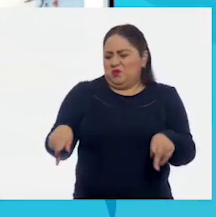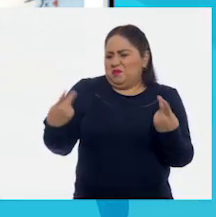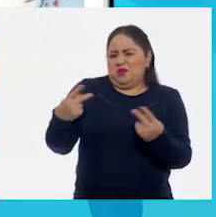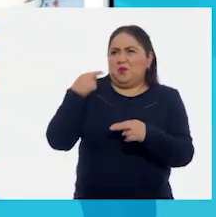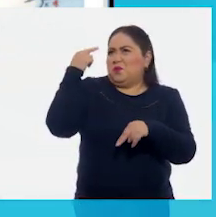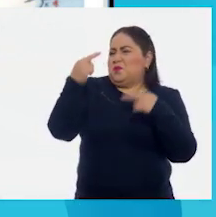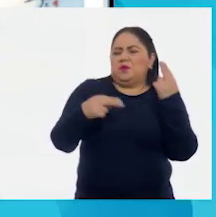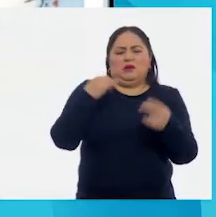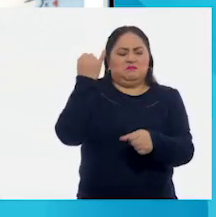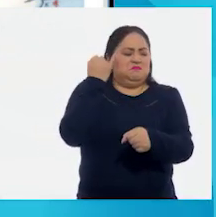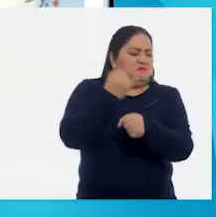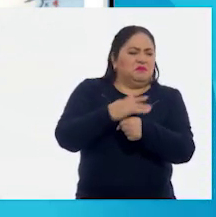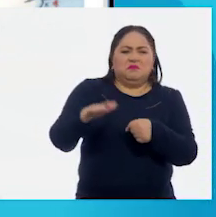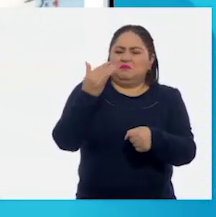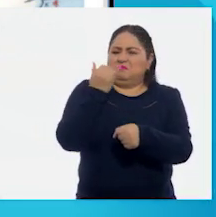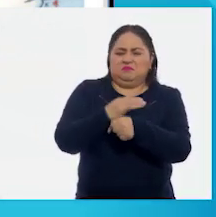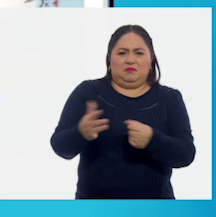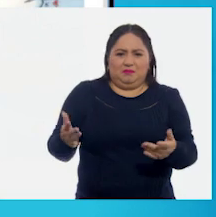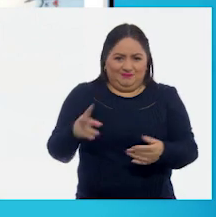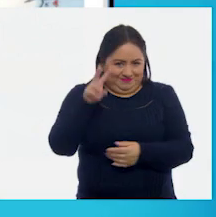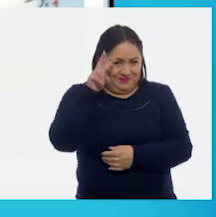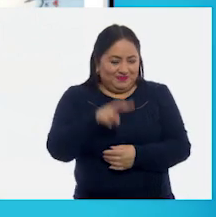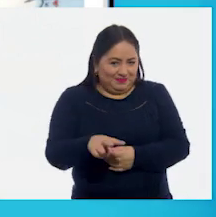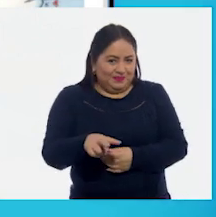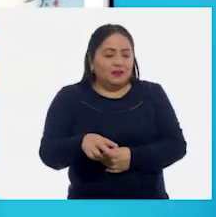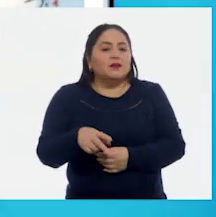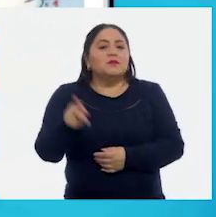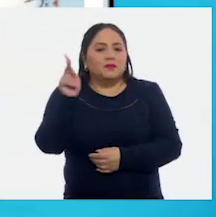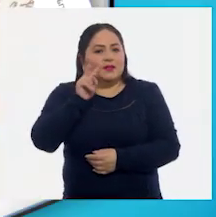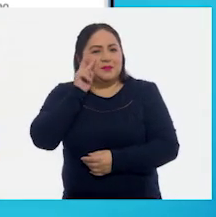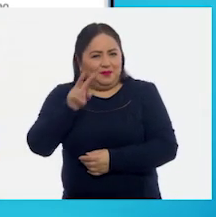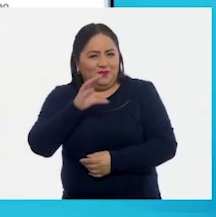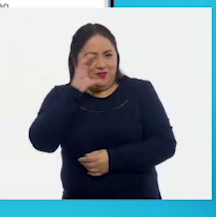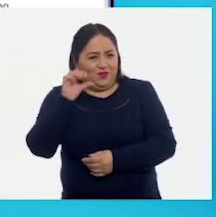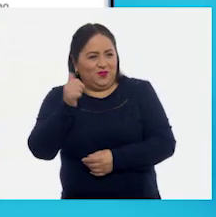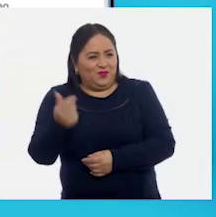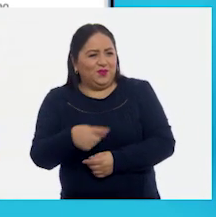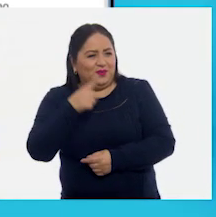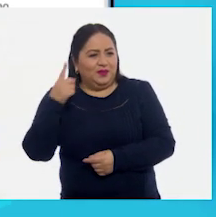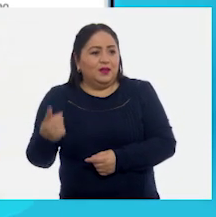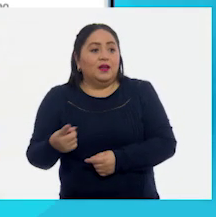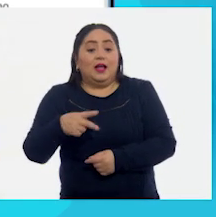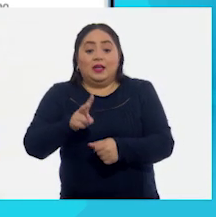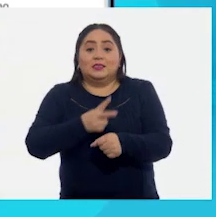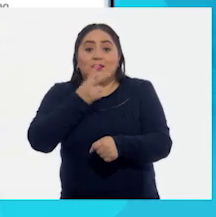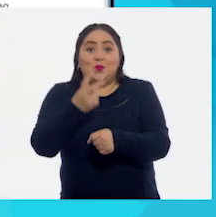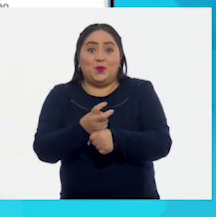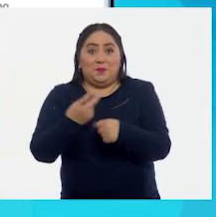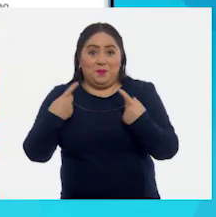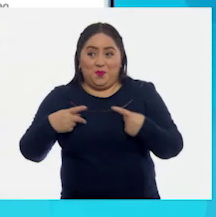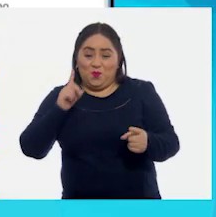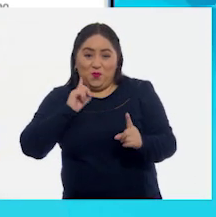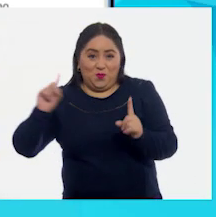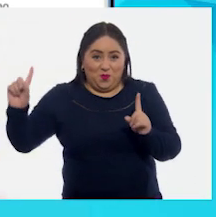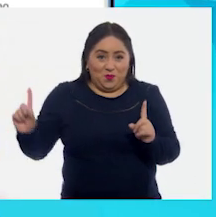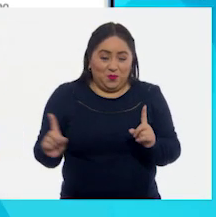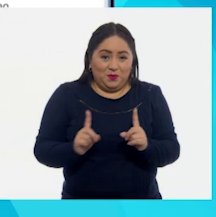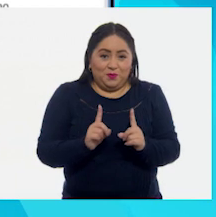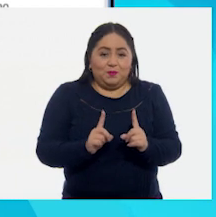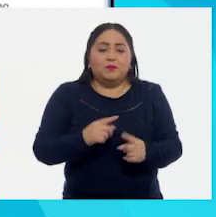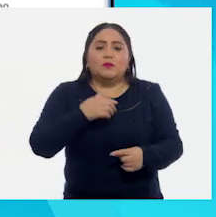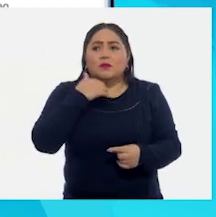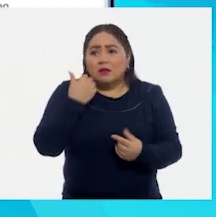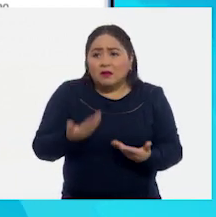nube. Eso es imposible. ¿Verdad? Vamos a seguir viendo las imágenes. Y a la segunda persona que le